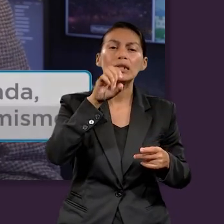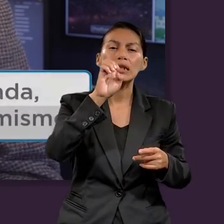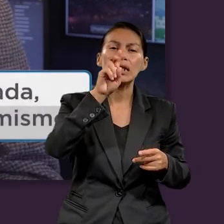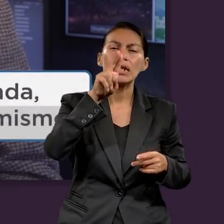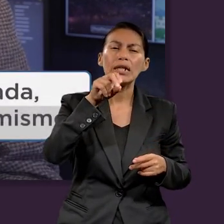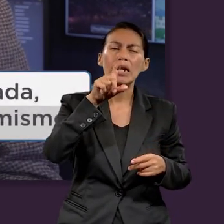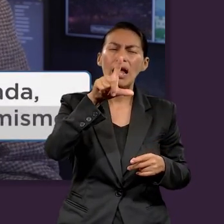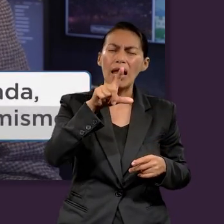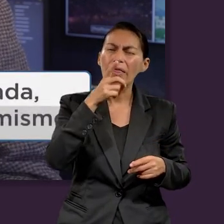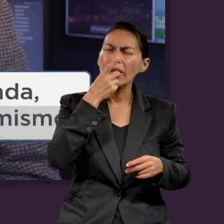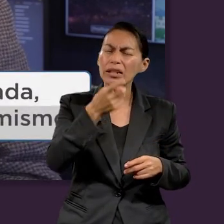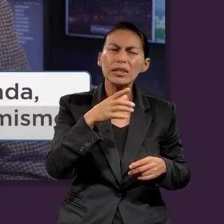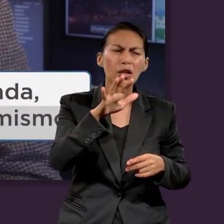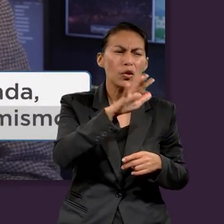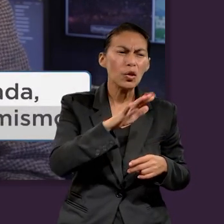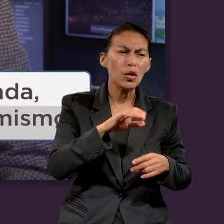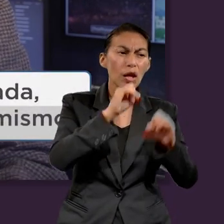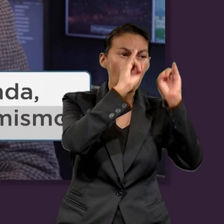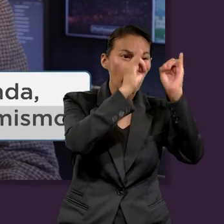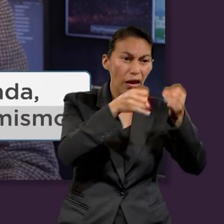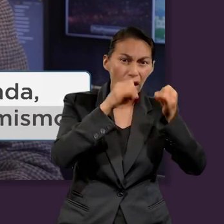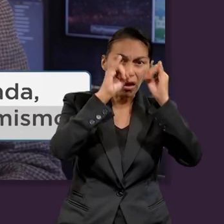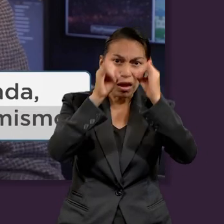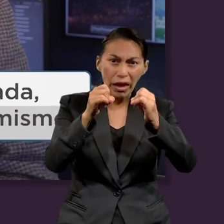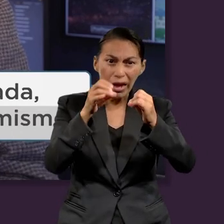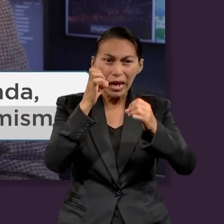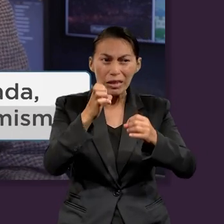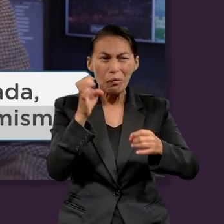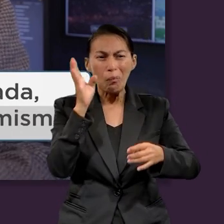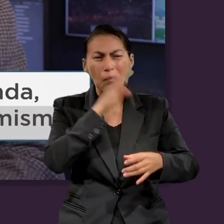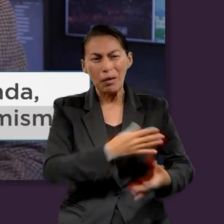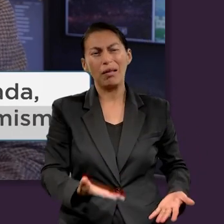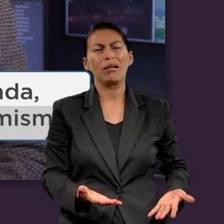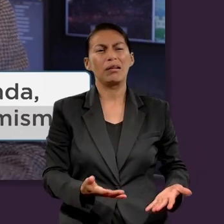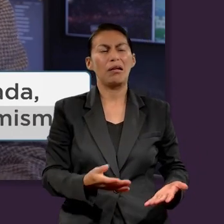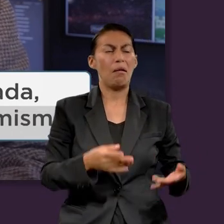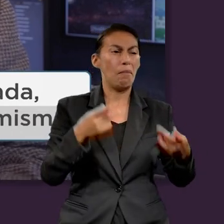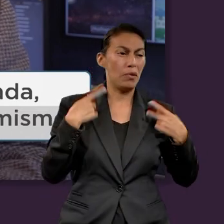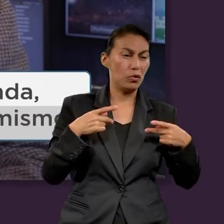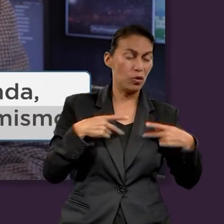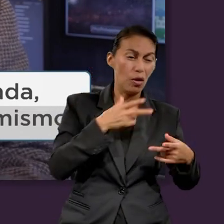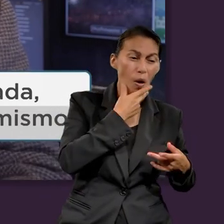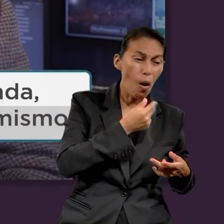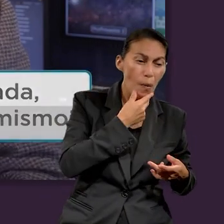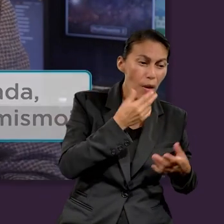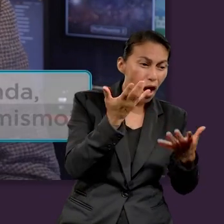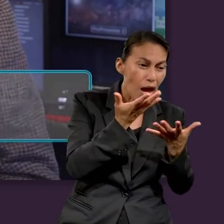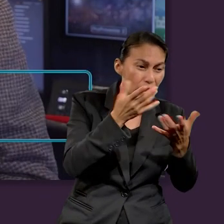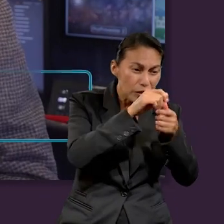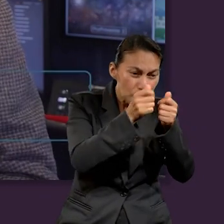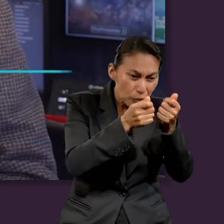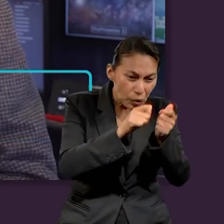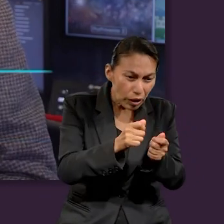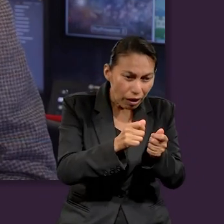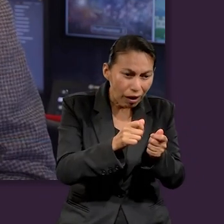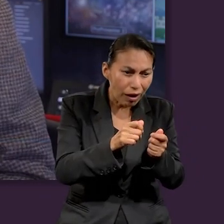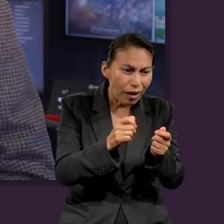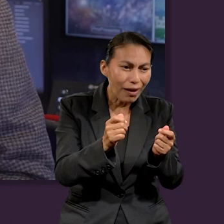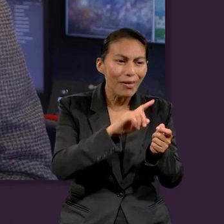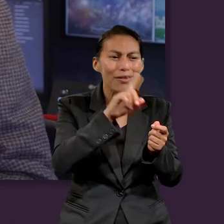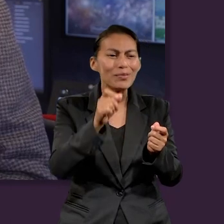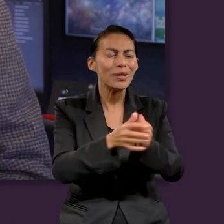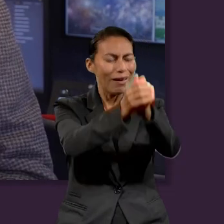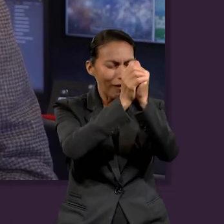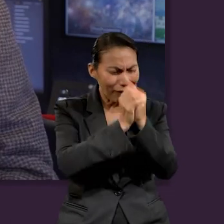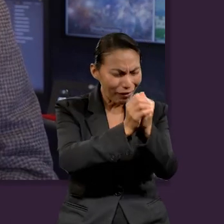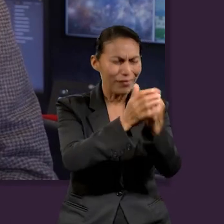mentira personificada, porque el hombre las hace, las crea y luego las adora. En